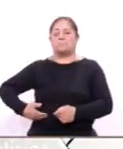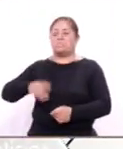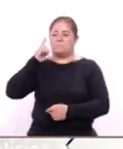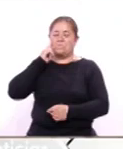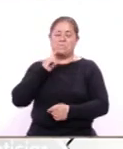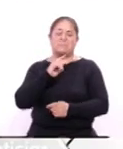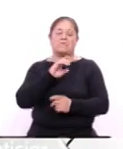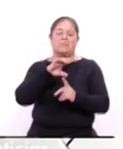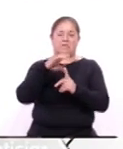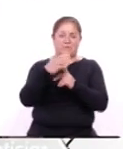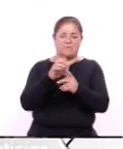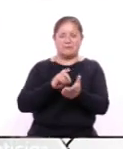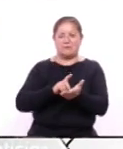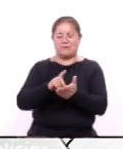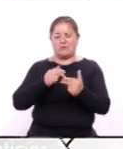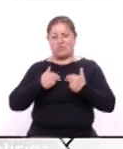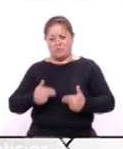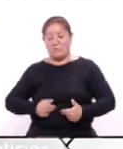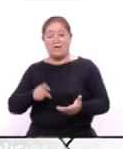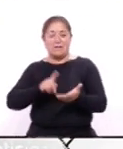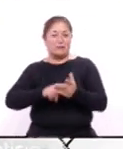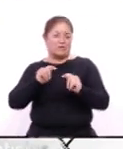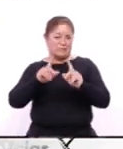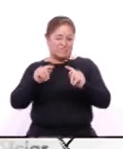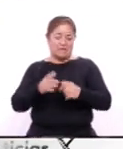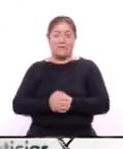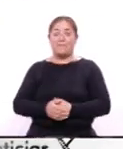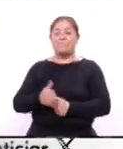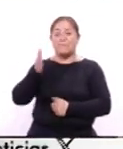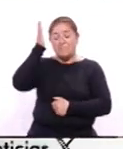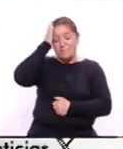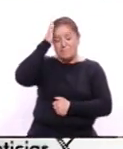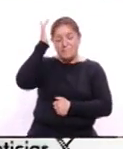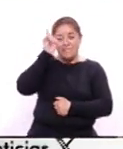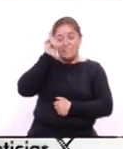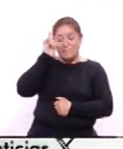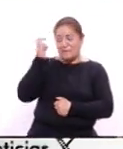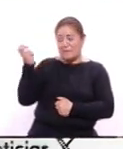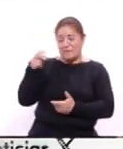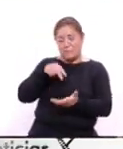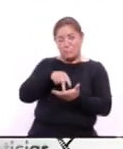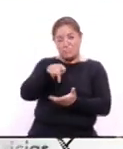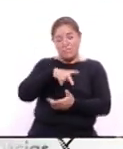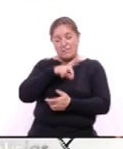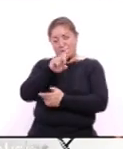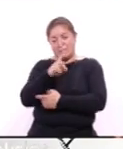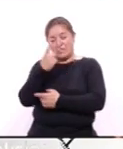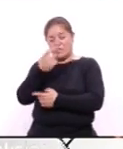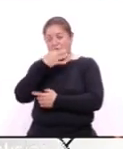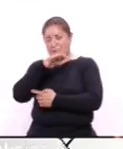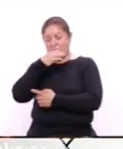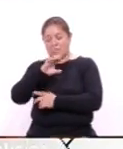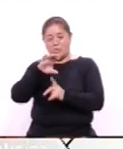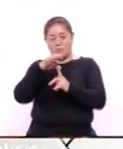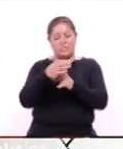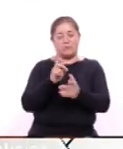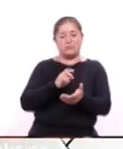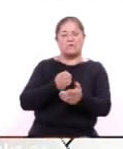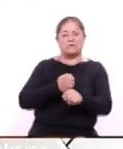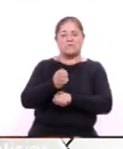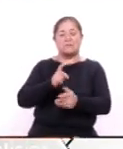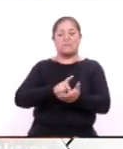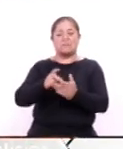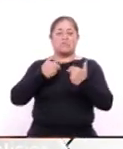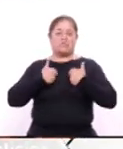La gobernadora Lorena Cuellar Cisneros encabezó la conmemoración del 31 aniversario de la Comisión Estatal de Derechos